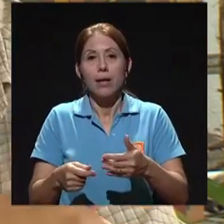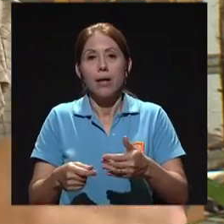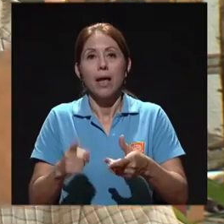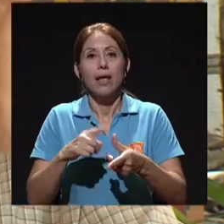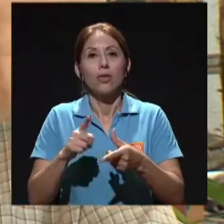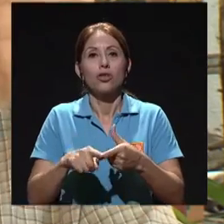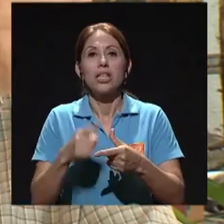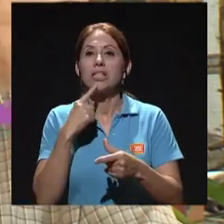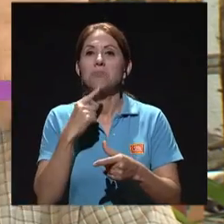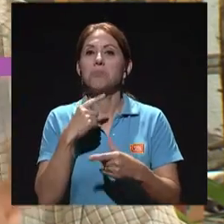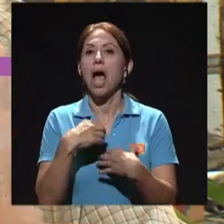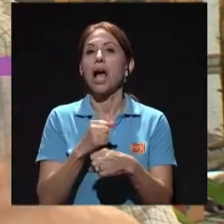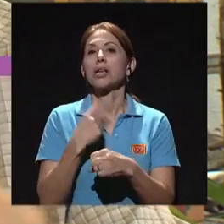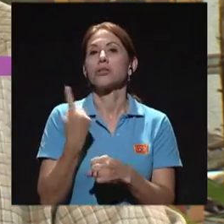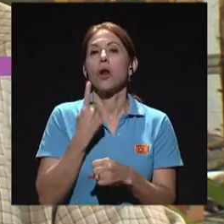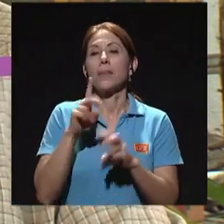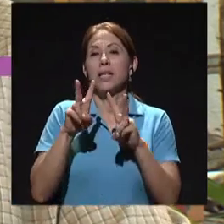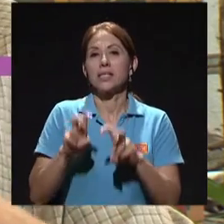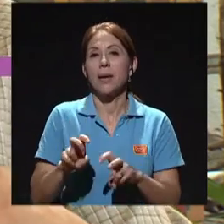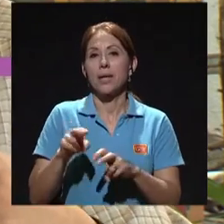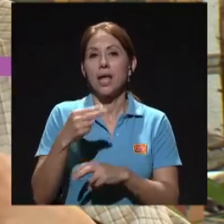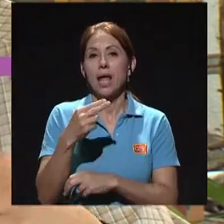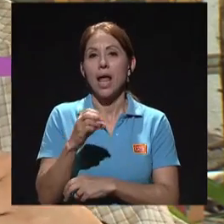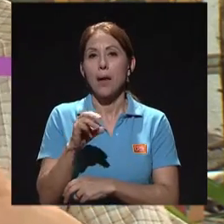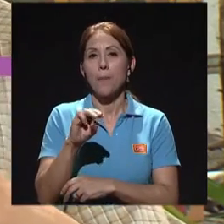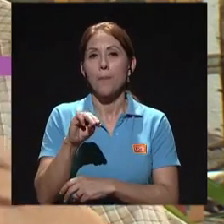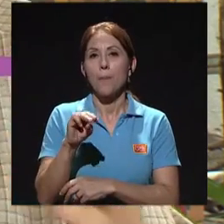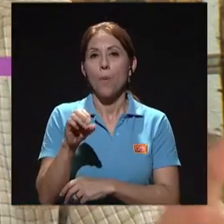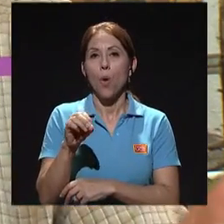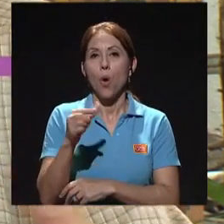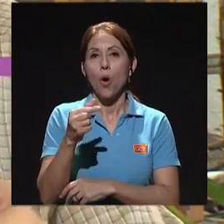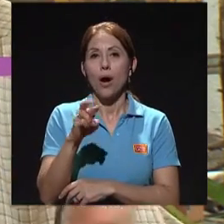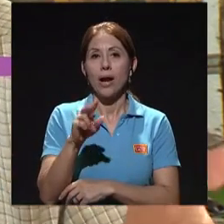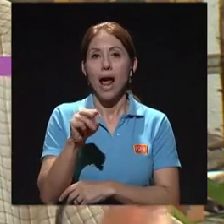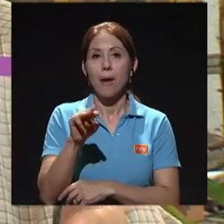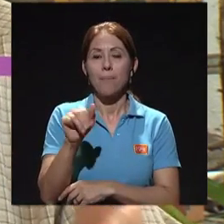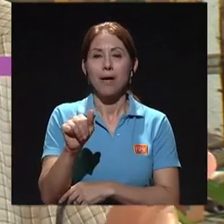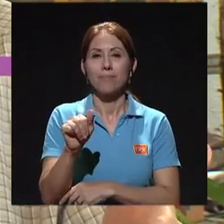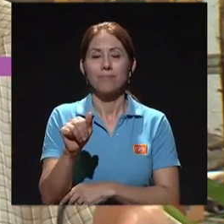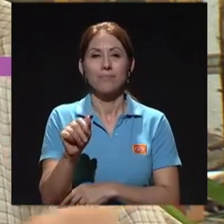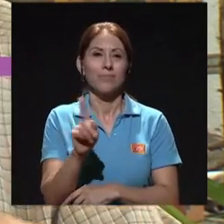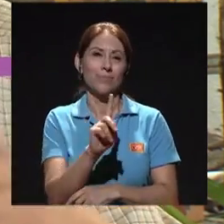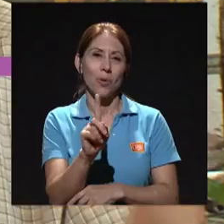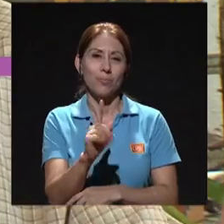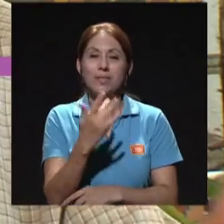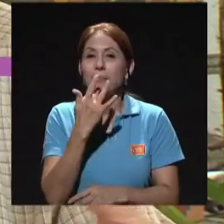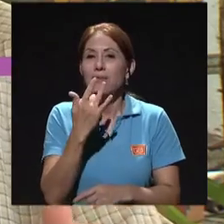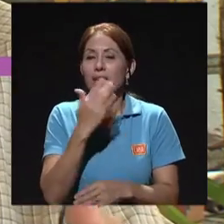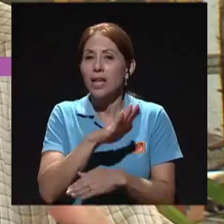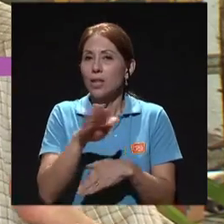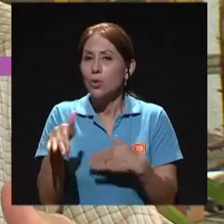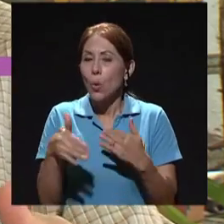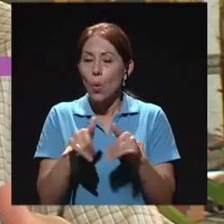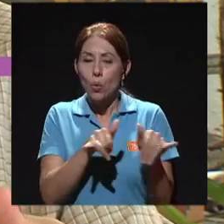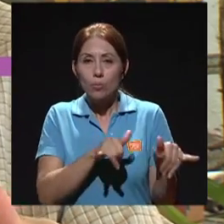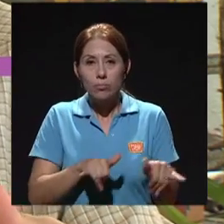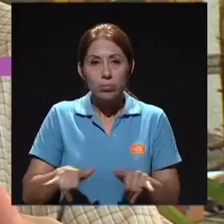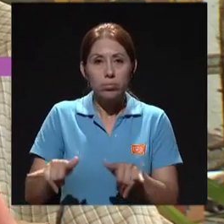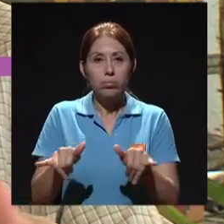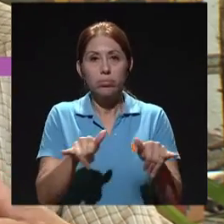hemograma, por ejemplo, o le mandan otras cosas. Entonces, se prefiere uniformar en ese sentido